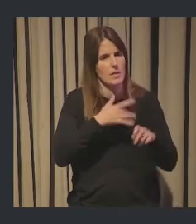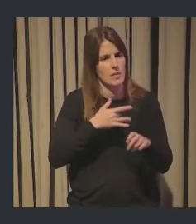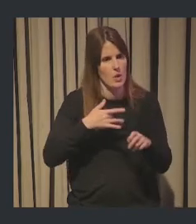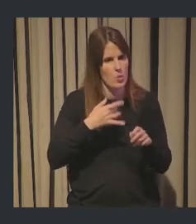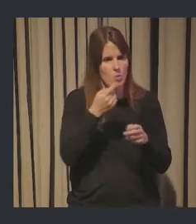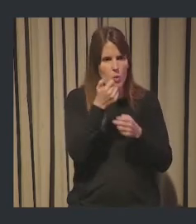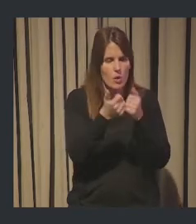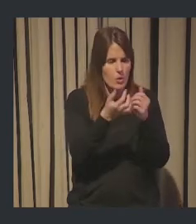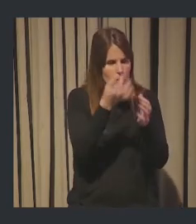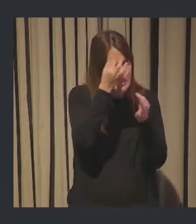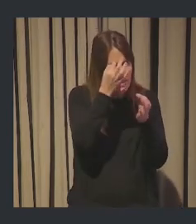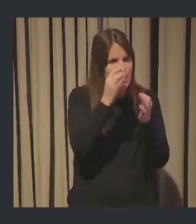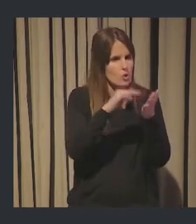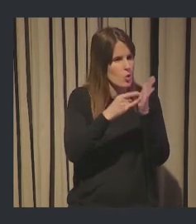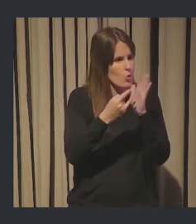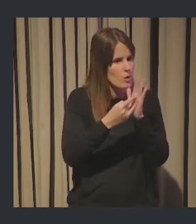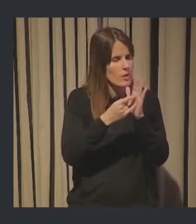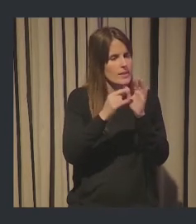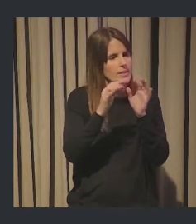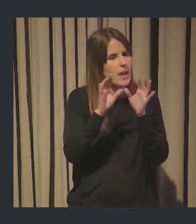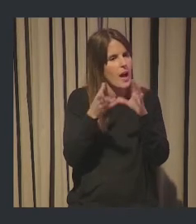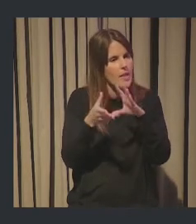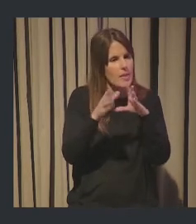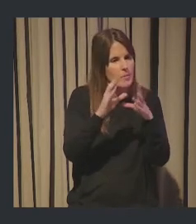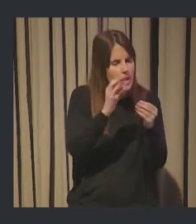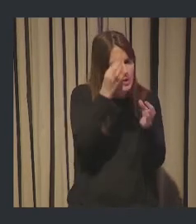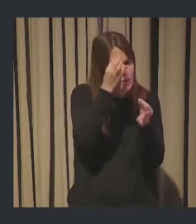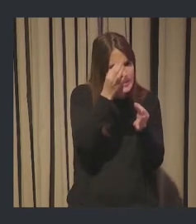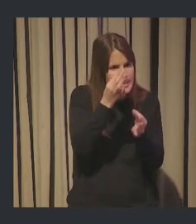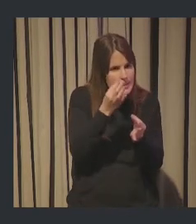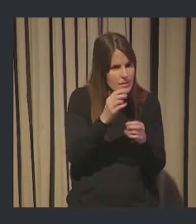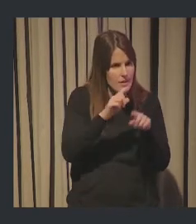atinando porque las soluciones pueden ser muy customizadas para un ámbito, ¿no?